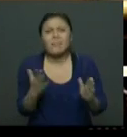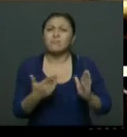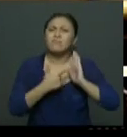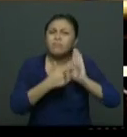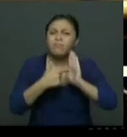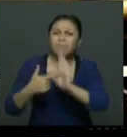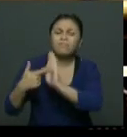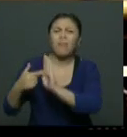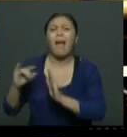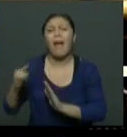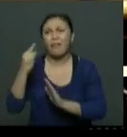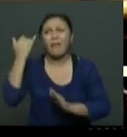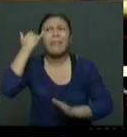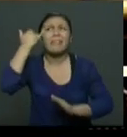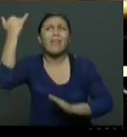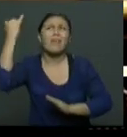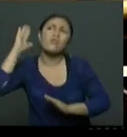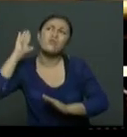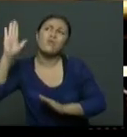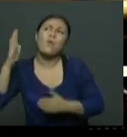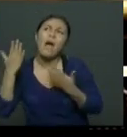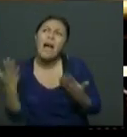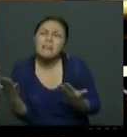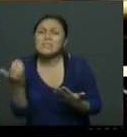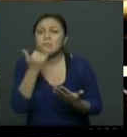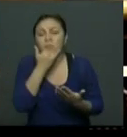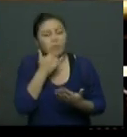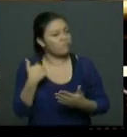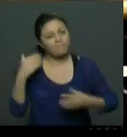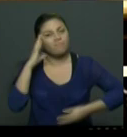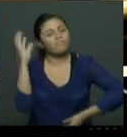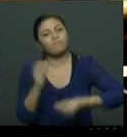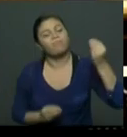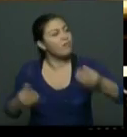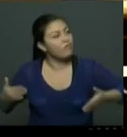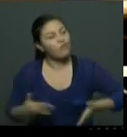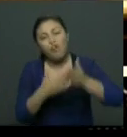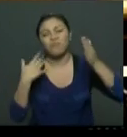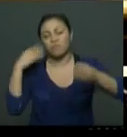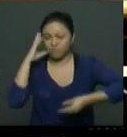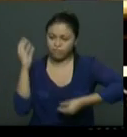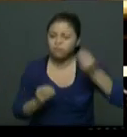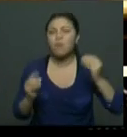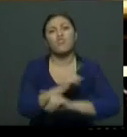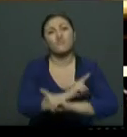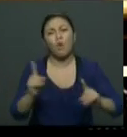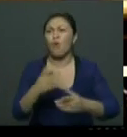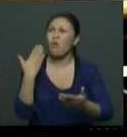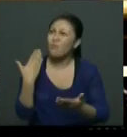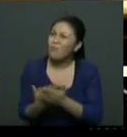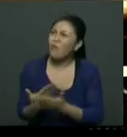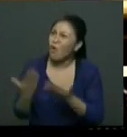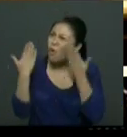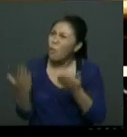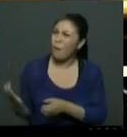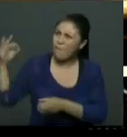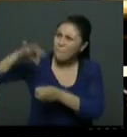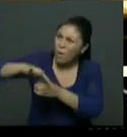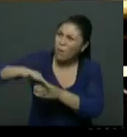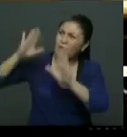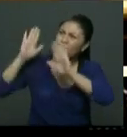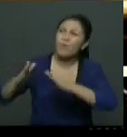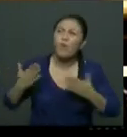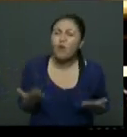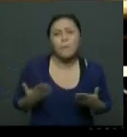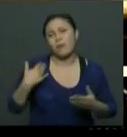premisas como esas que son usadas por quienes están en contra de la dinámica electoral y quienes se han planteado una oposición a este sistema político